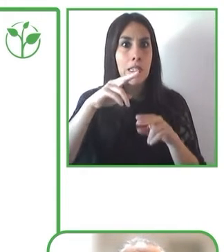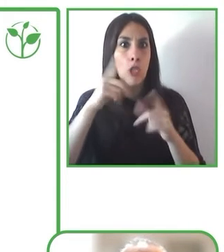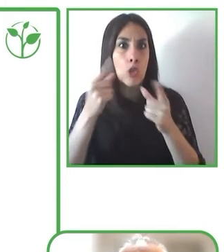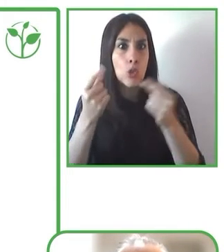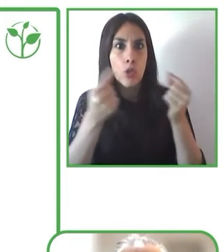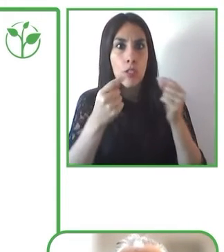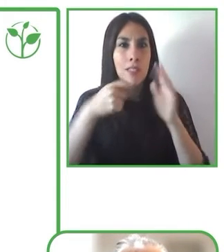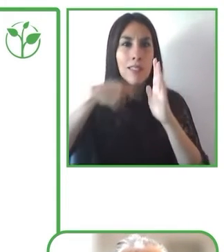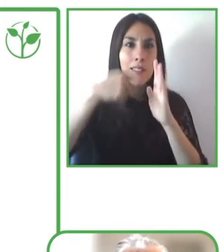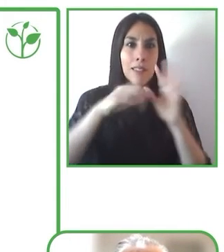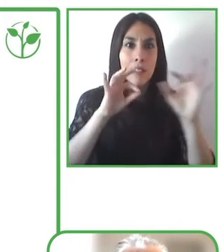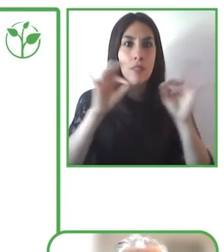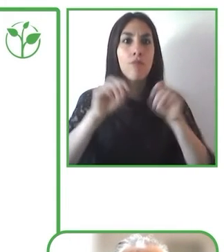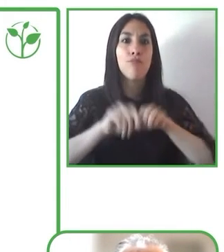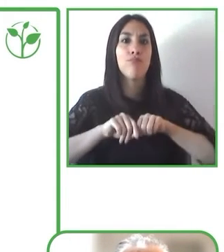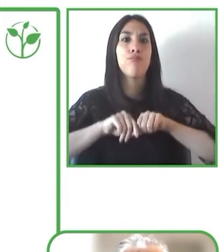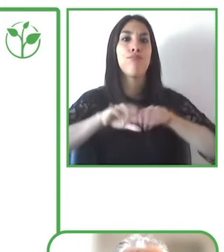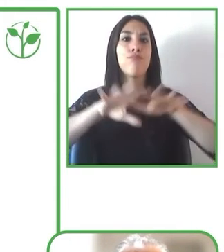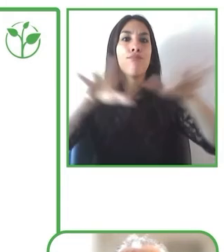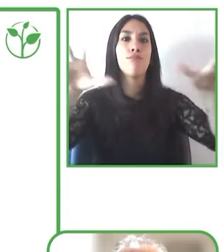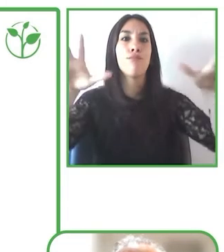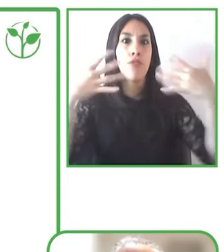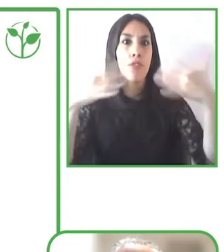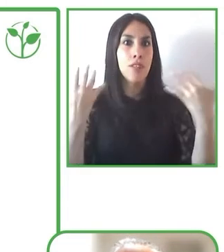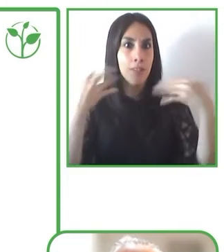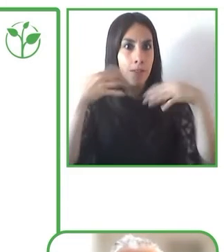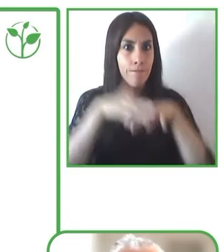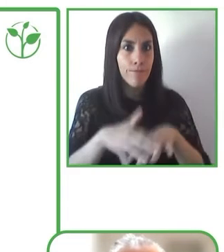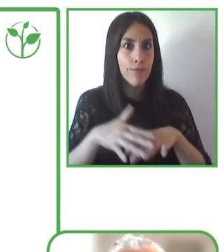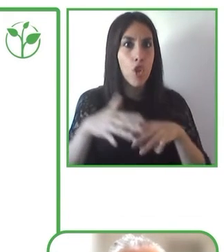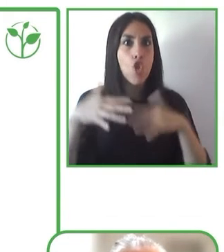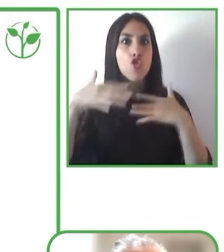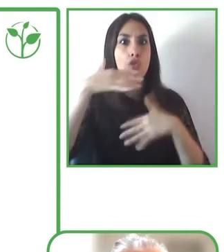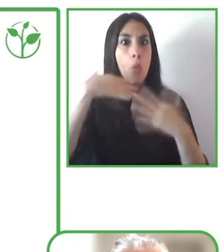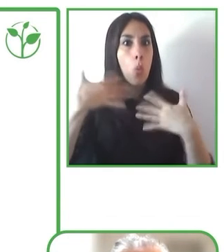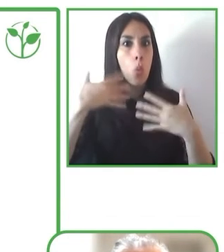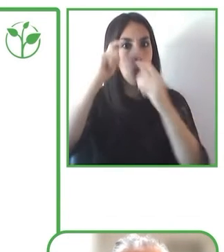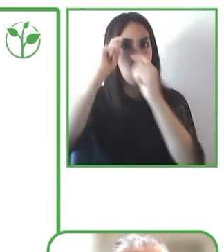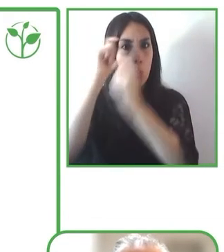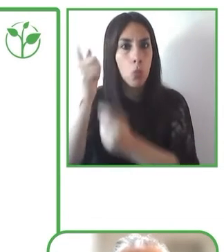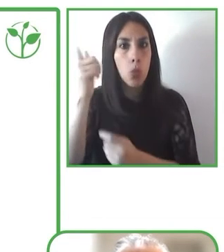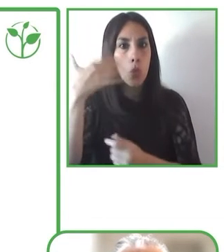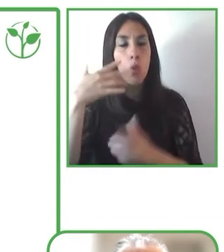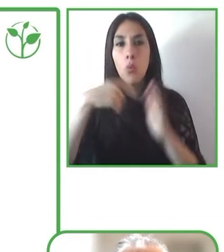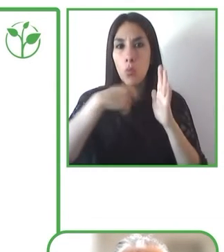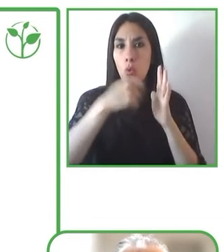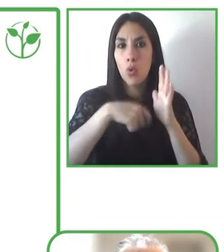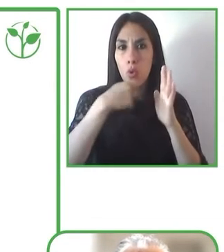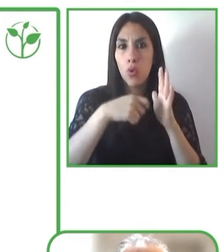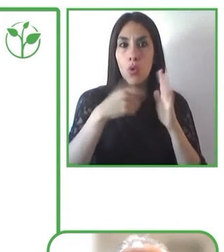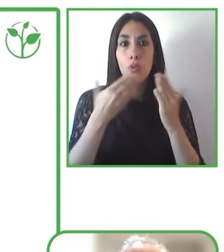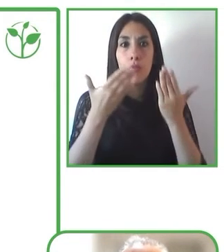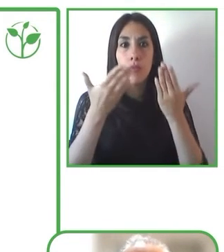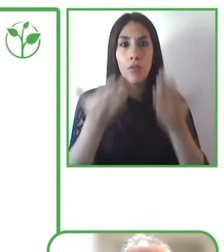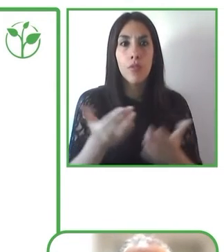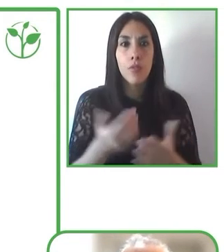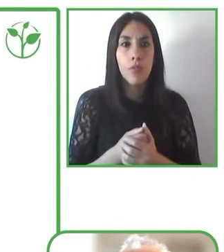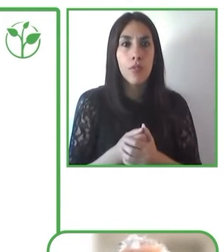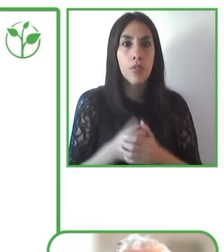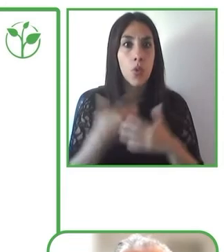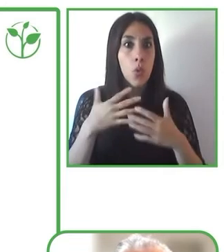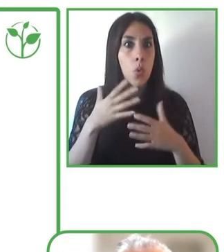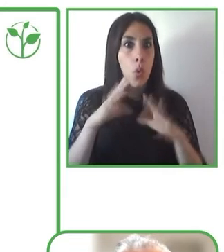reconocimiento que Zero Project internacional dio a Planeta Fácil como proyecto de noticias